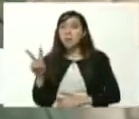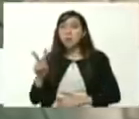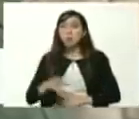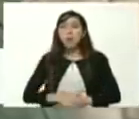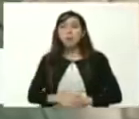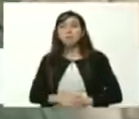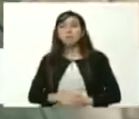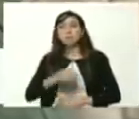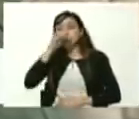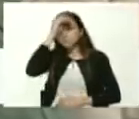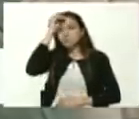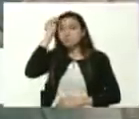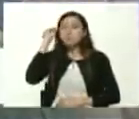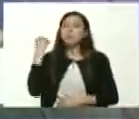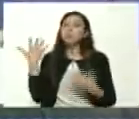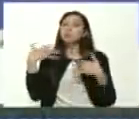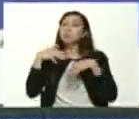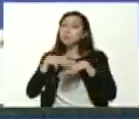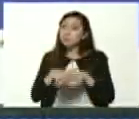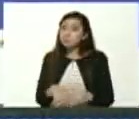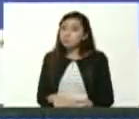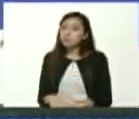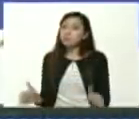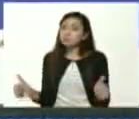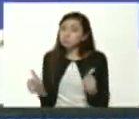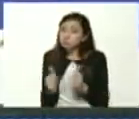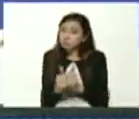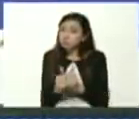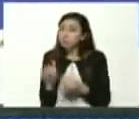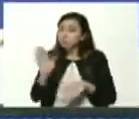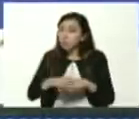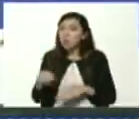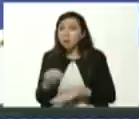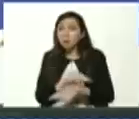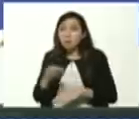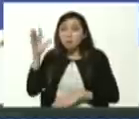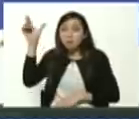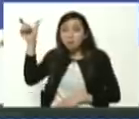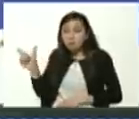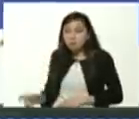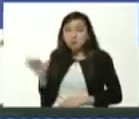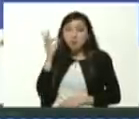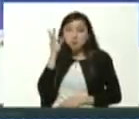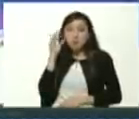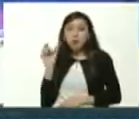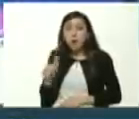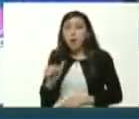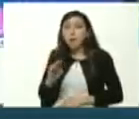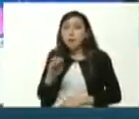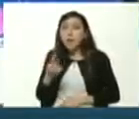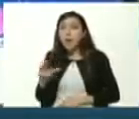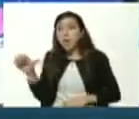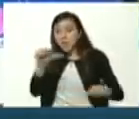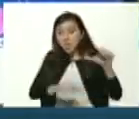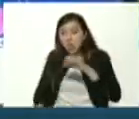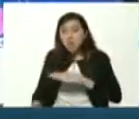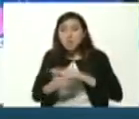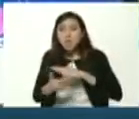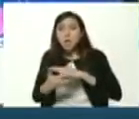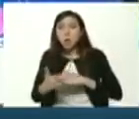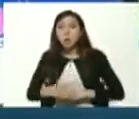pero articularse abrazadito de cerca con la ministra Gabriela ministra de ciencia y tecnología